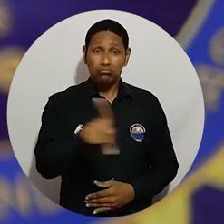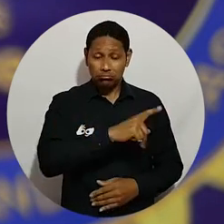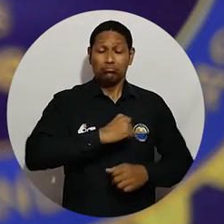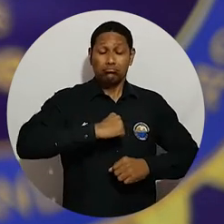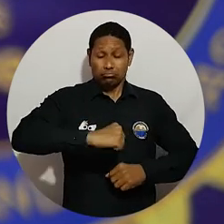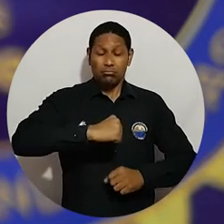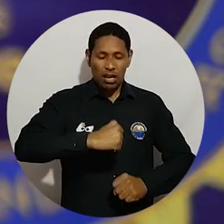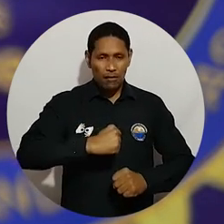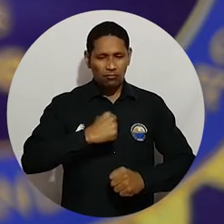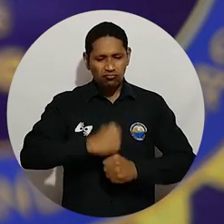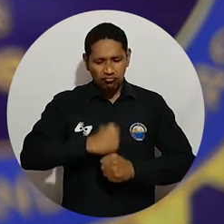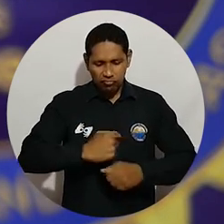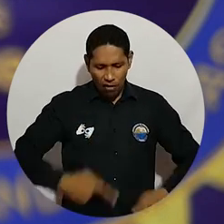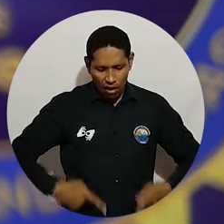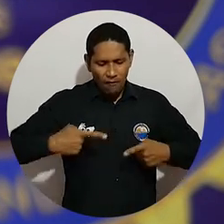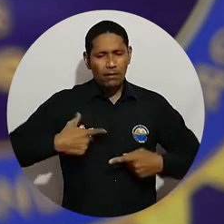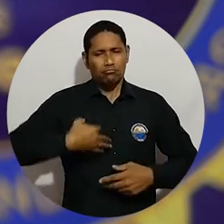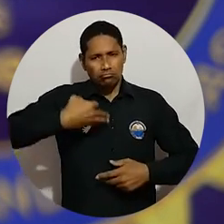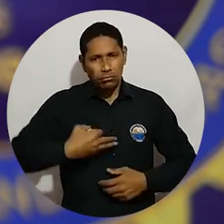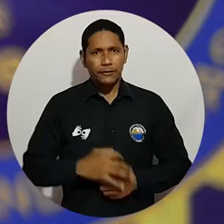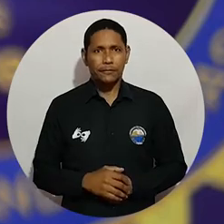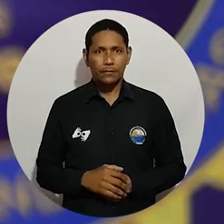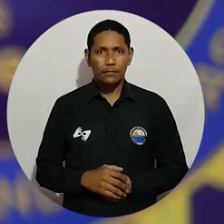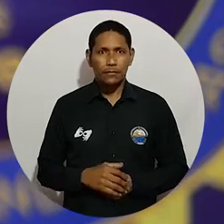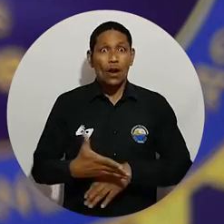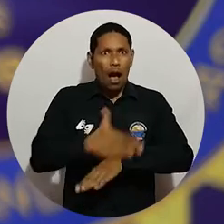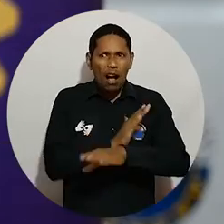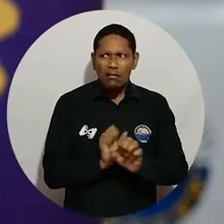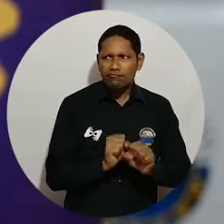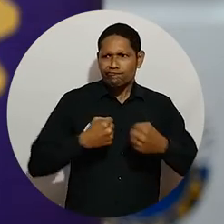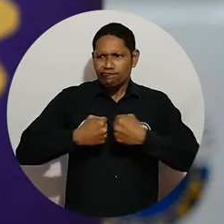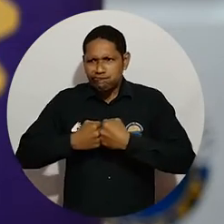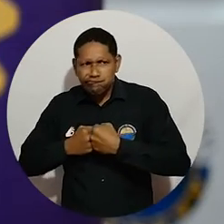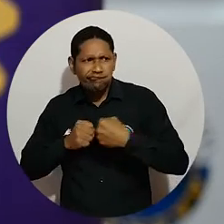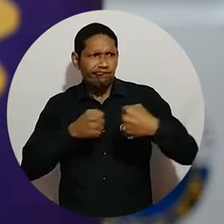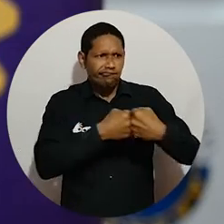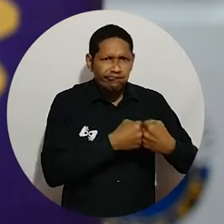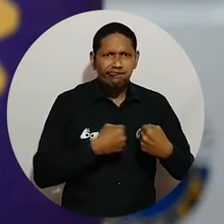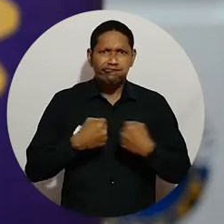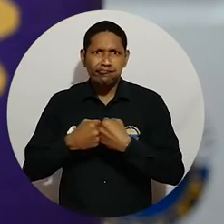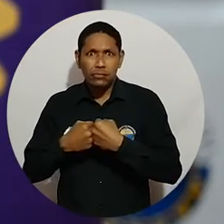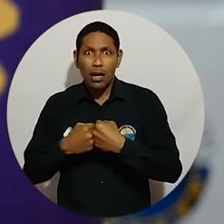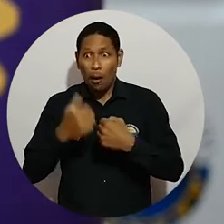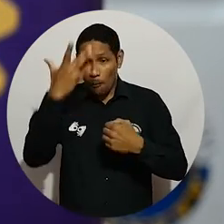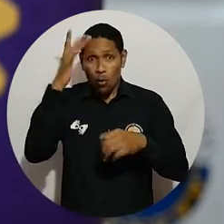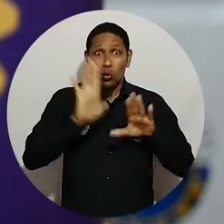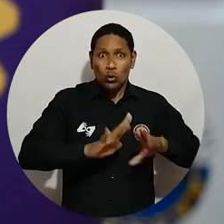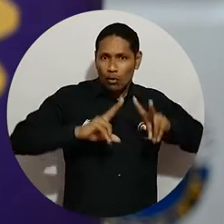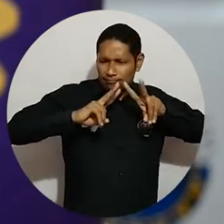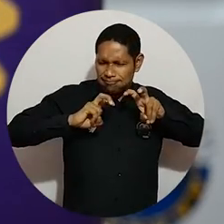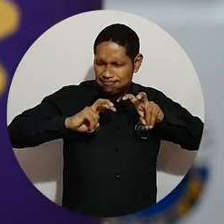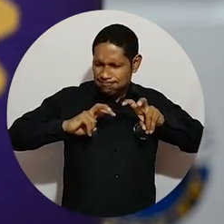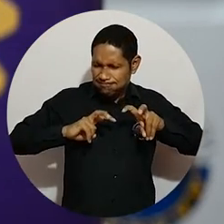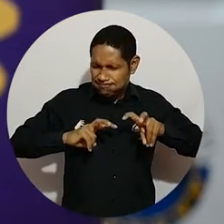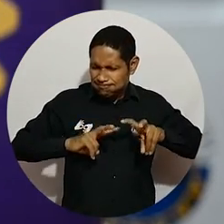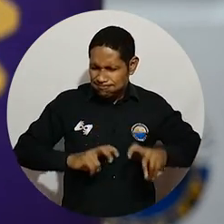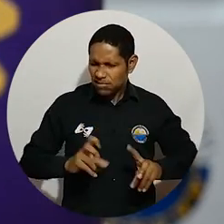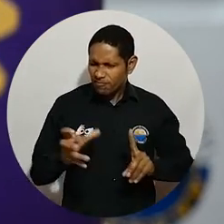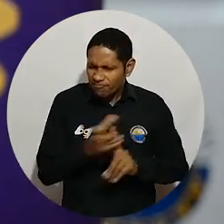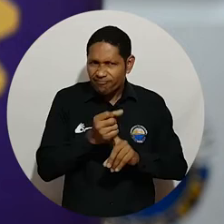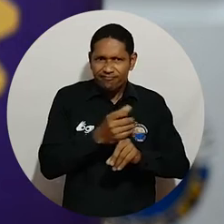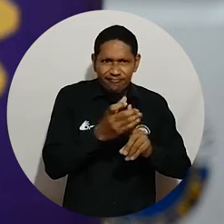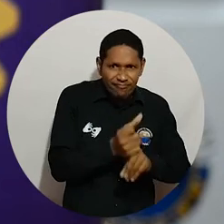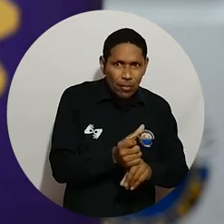fundamental que permite que todas las personas podamos tener una vida digna. Hemos hecho una gran articulación precisamente porque en sus